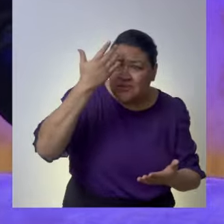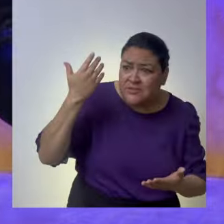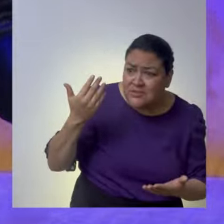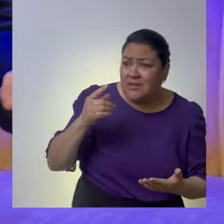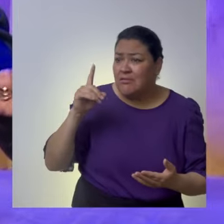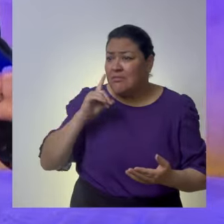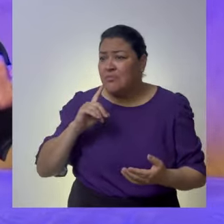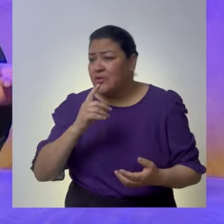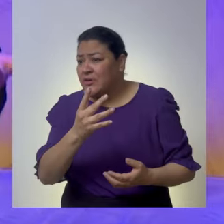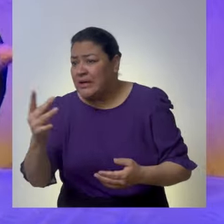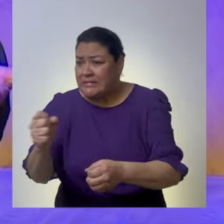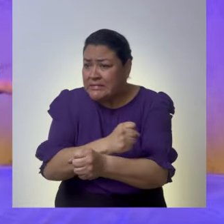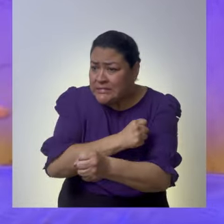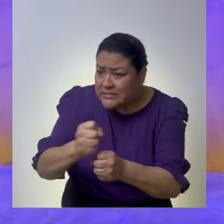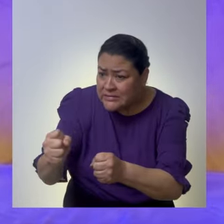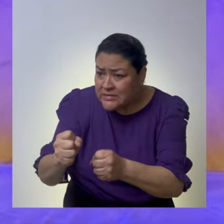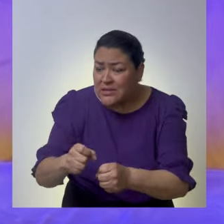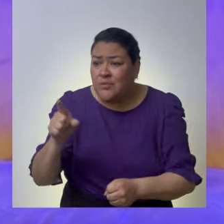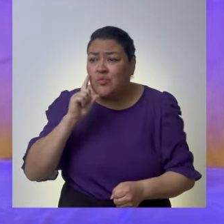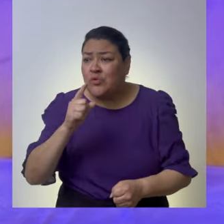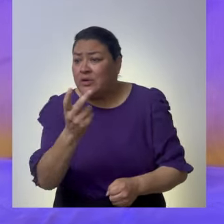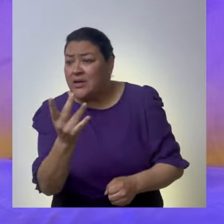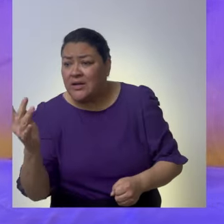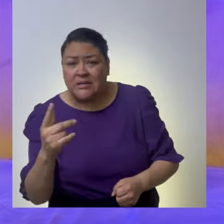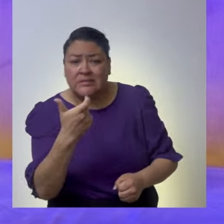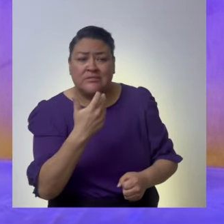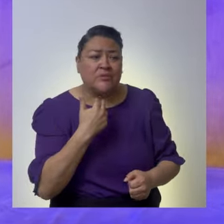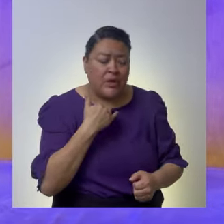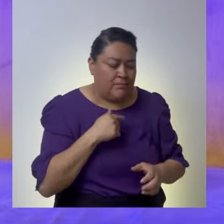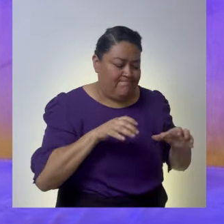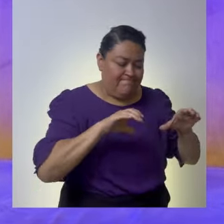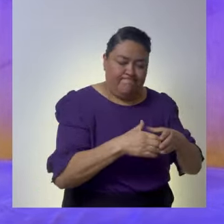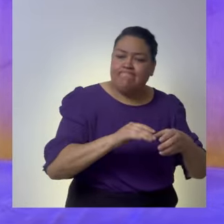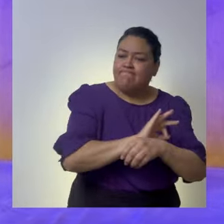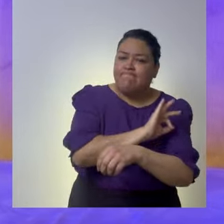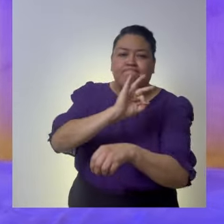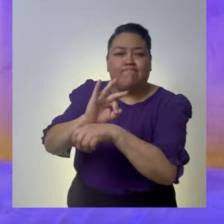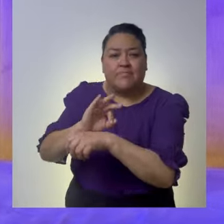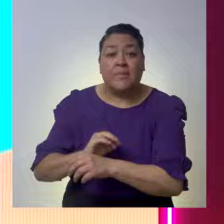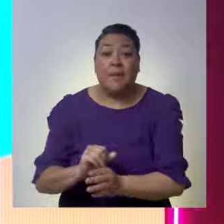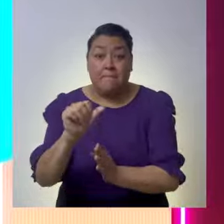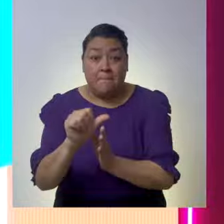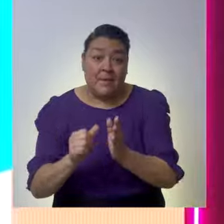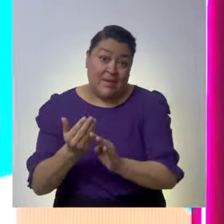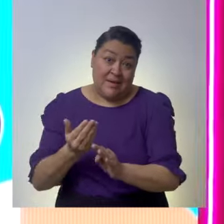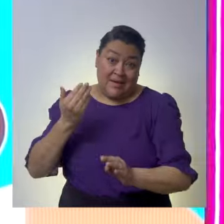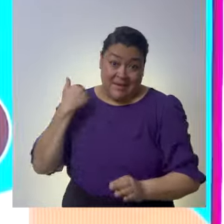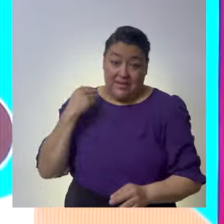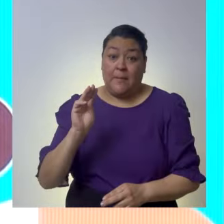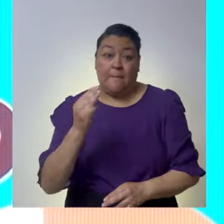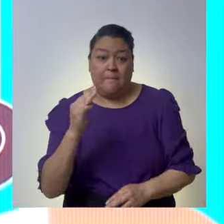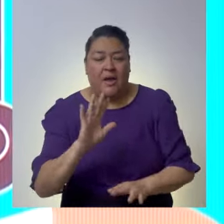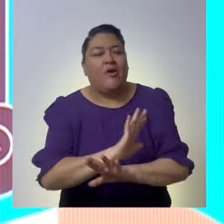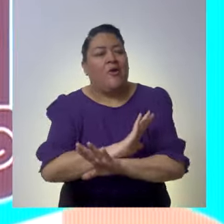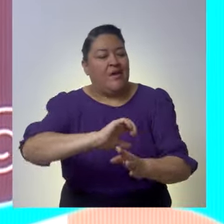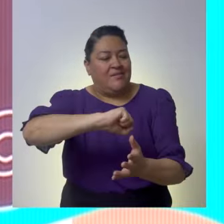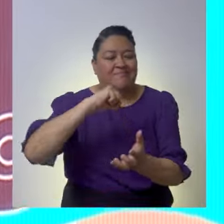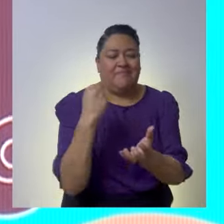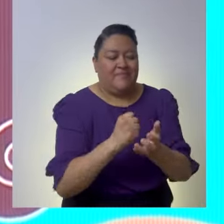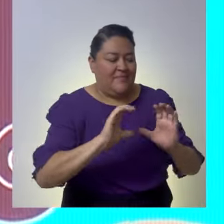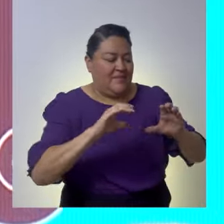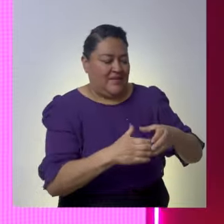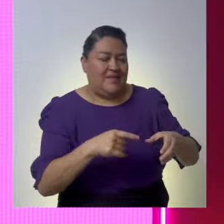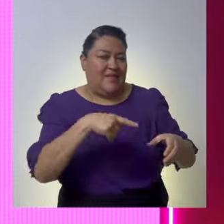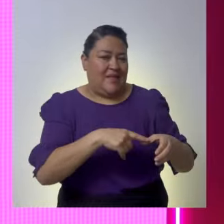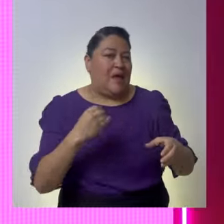que tienen sus derechos, mujeres que están violentadas, mujeres que carecen de recursos. En el mes de mayo, recordó, se logró consolidar